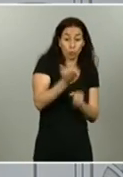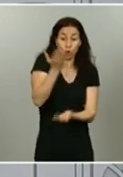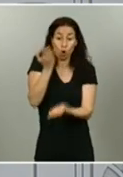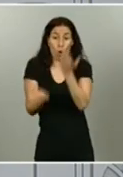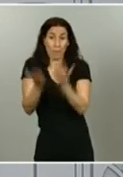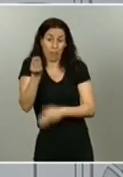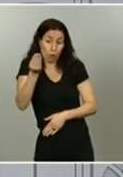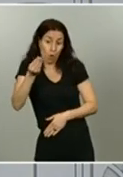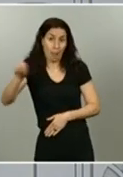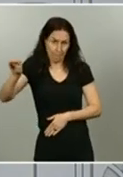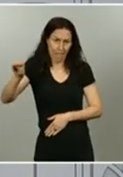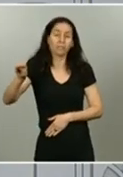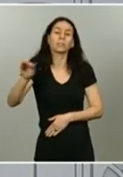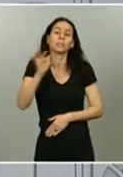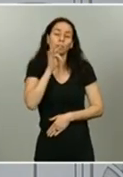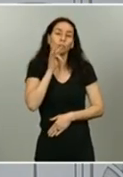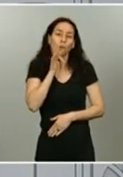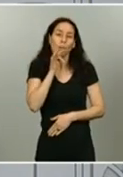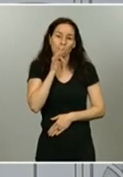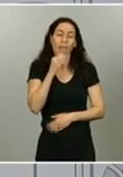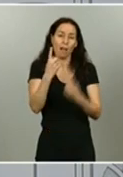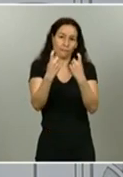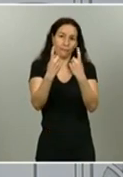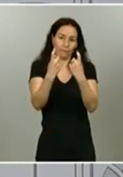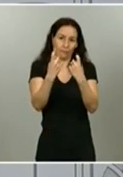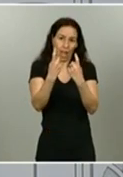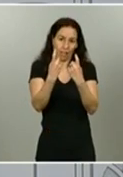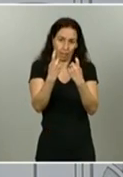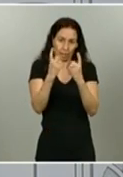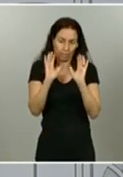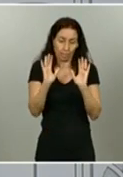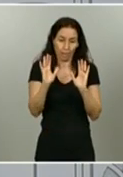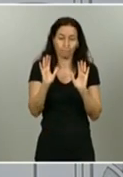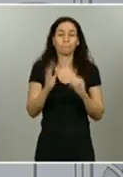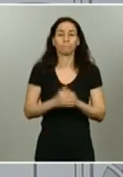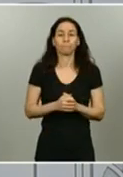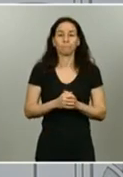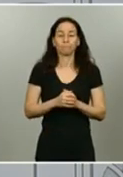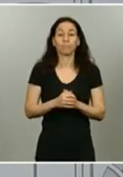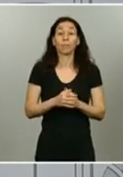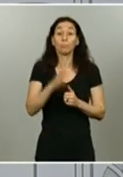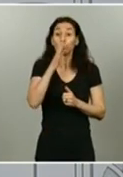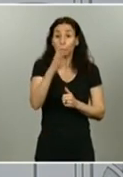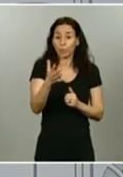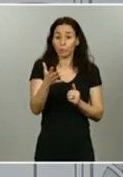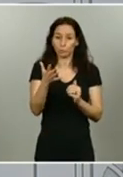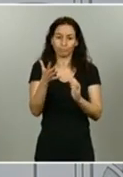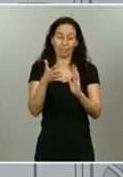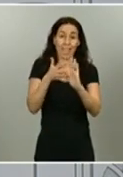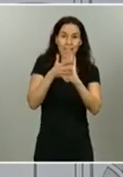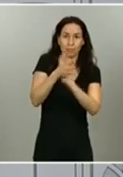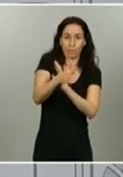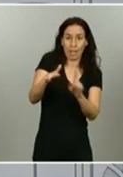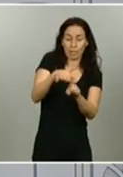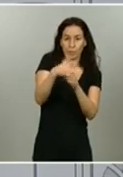queda un número importante de fallecidos que se explican o se podrían explicar por otras razones. Una parte de ellos